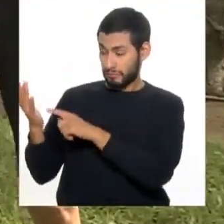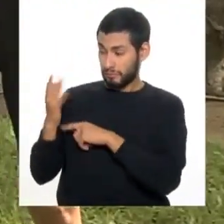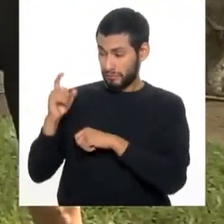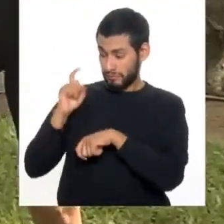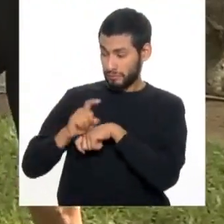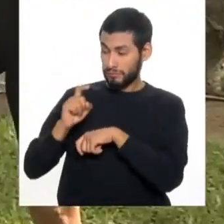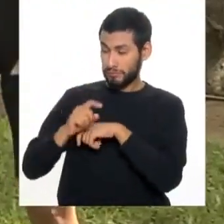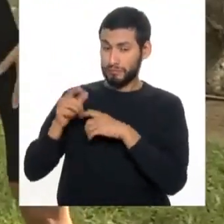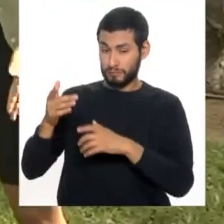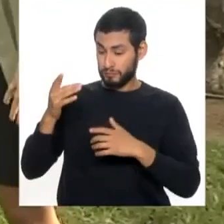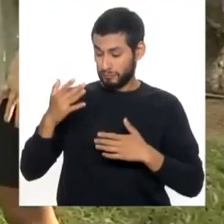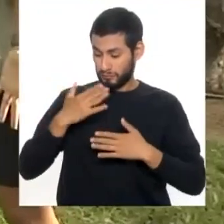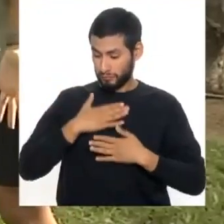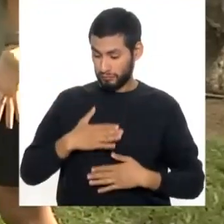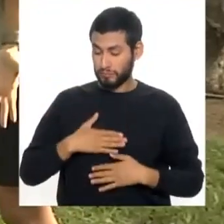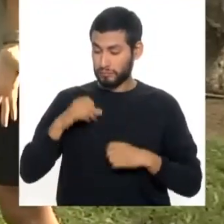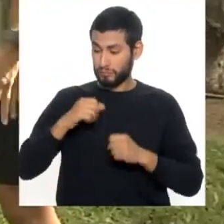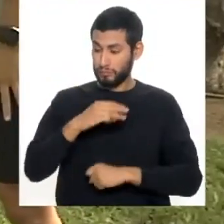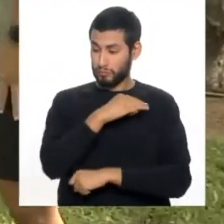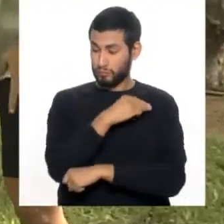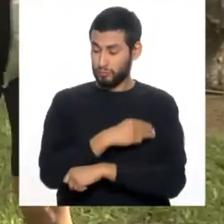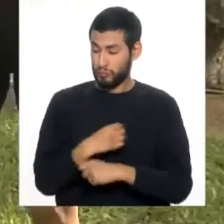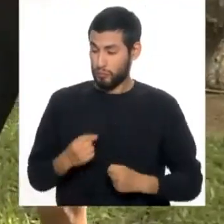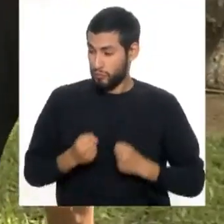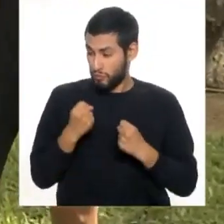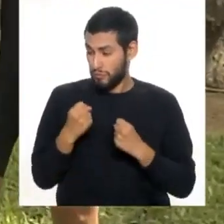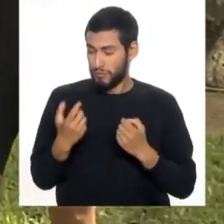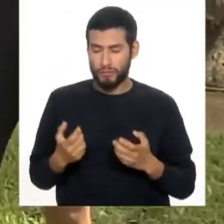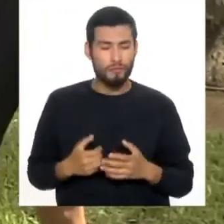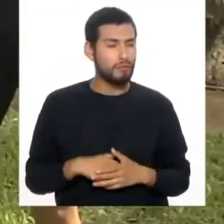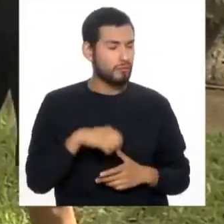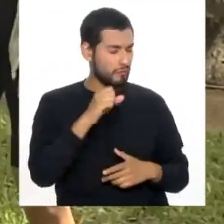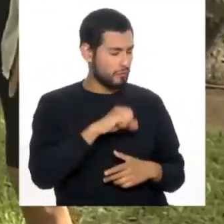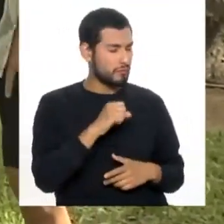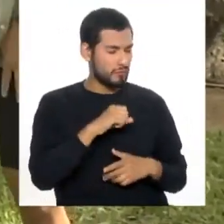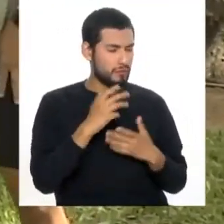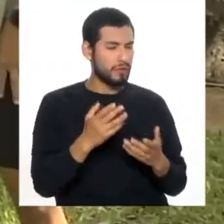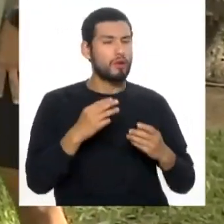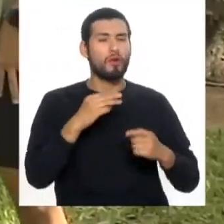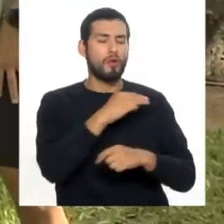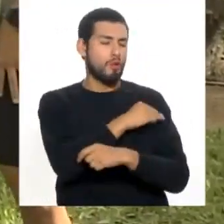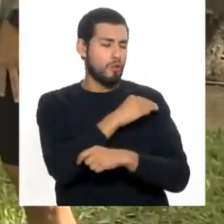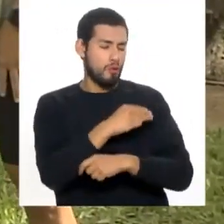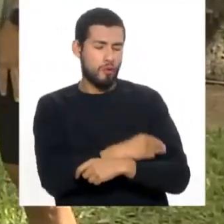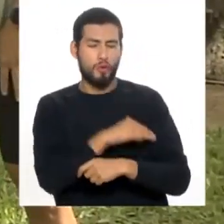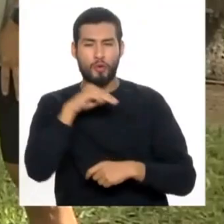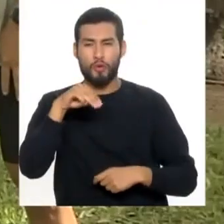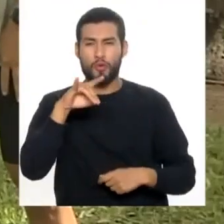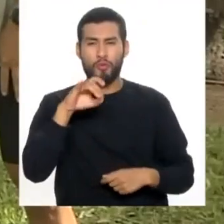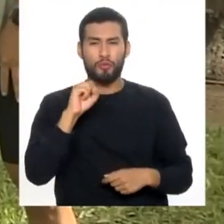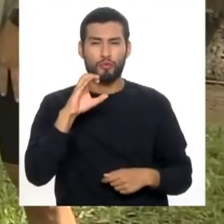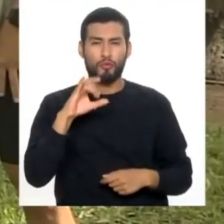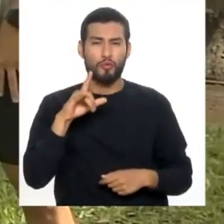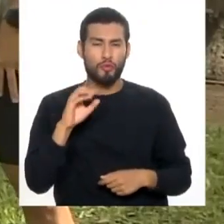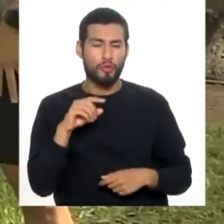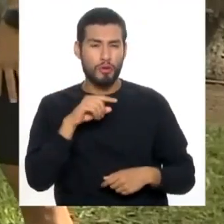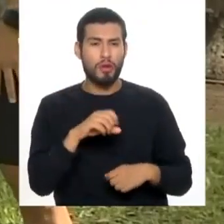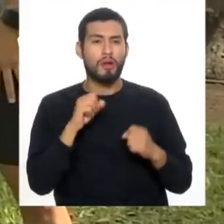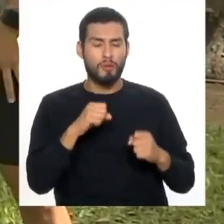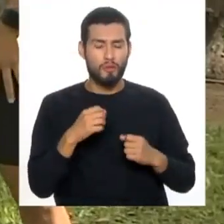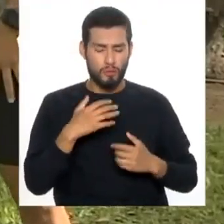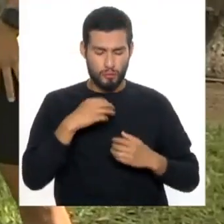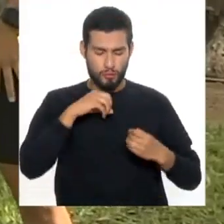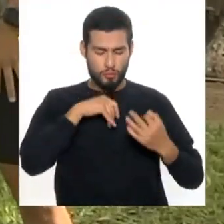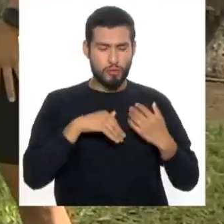es también fortalecer nuestros músculos. Por supuesto, porque el músculo lo que hace es aumentar la producción